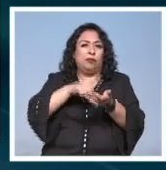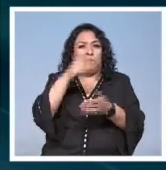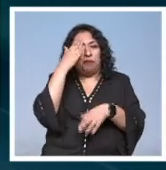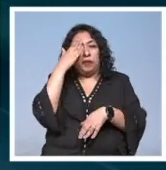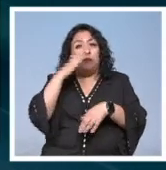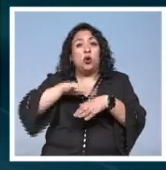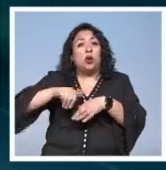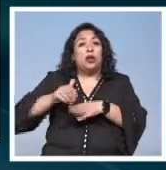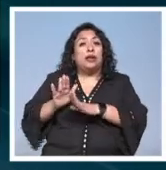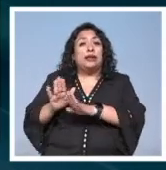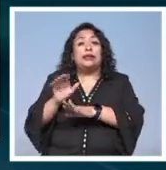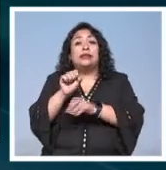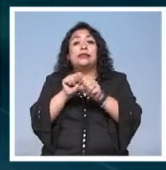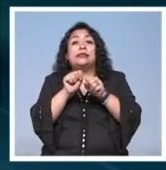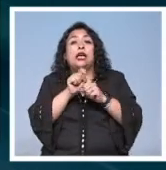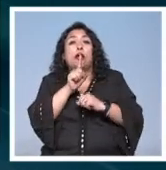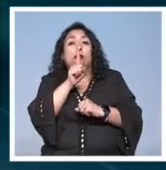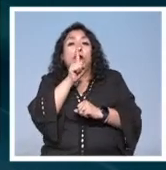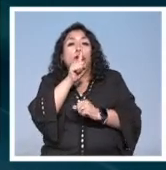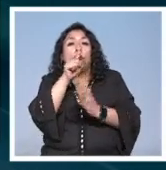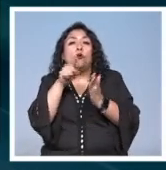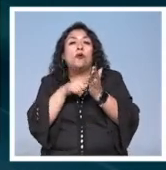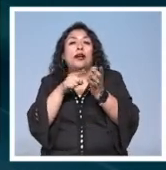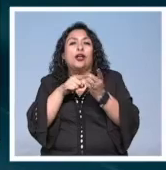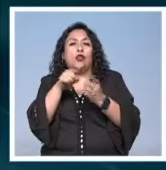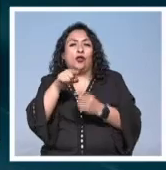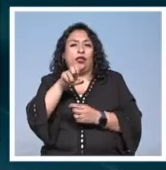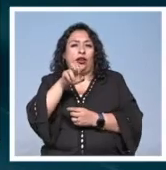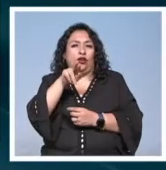la sala silenciosa del recinto nórdico.